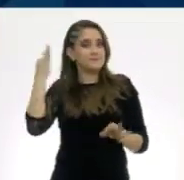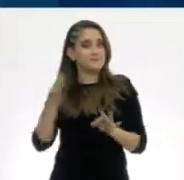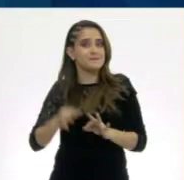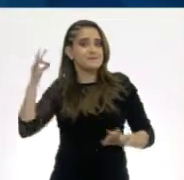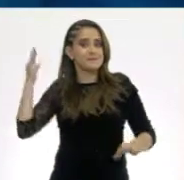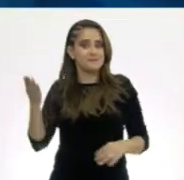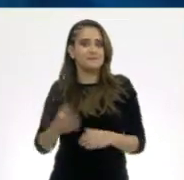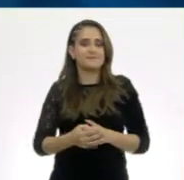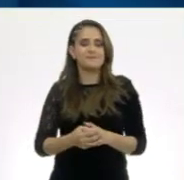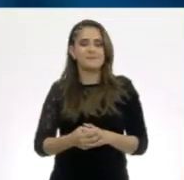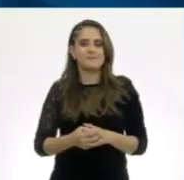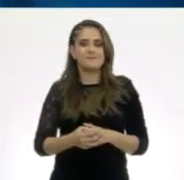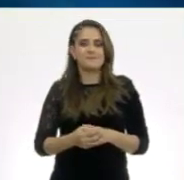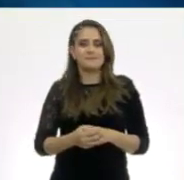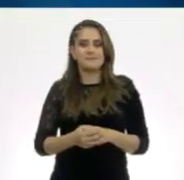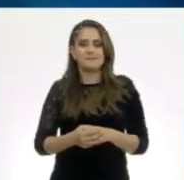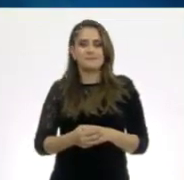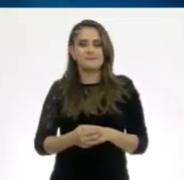a girar.